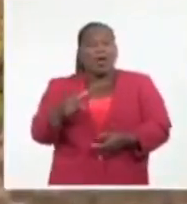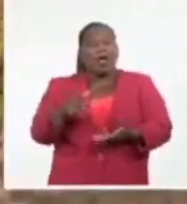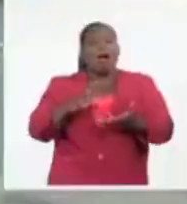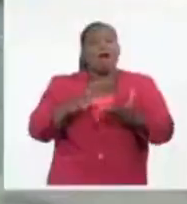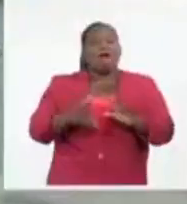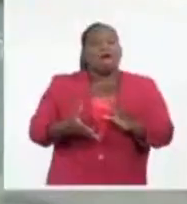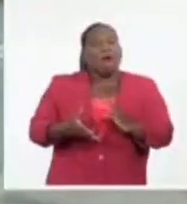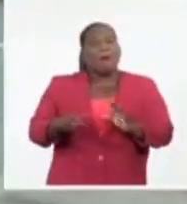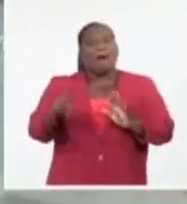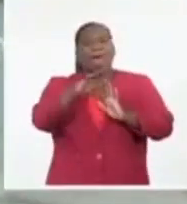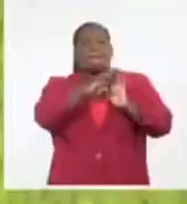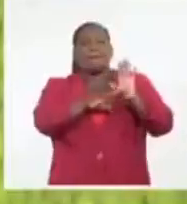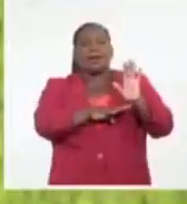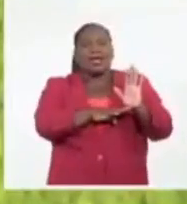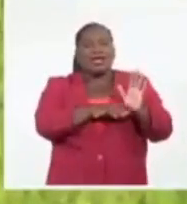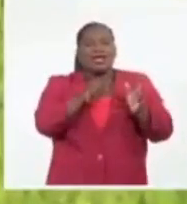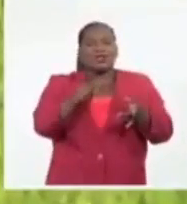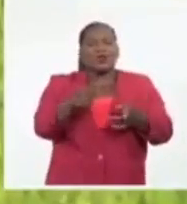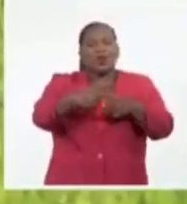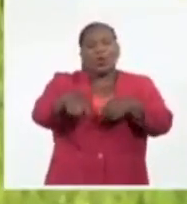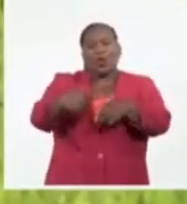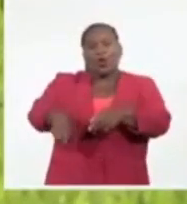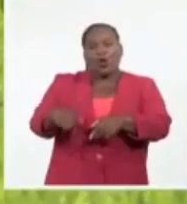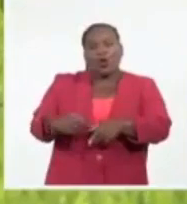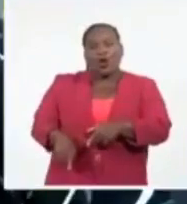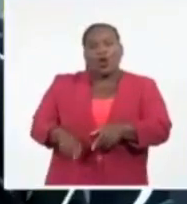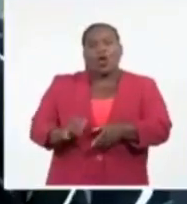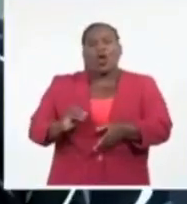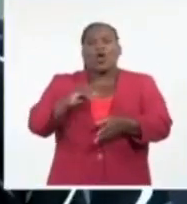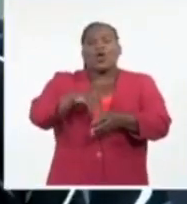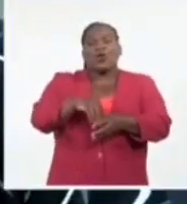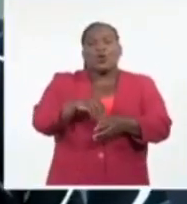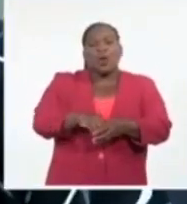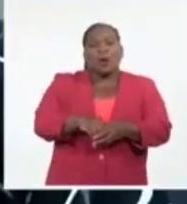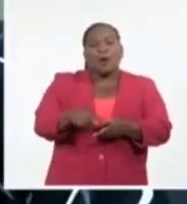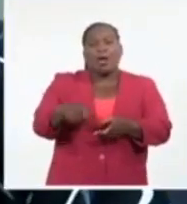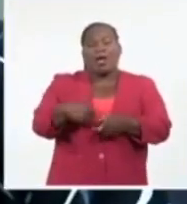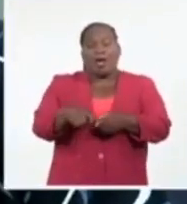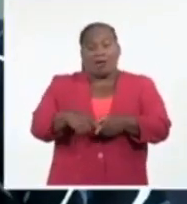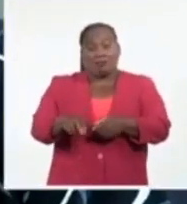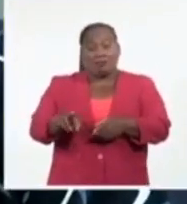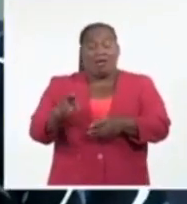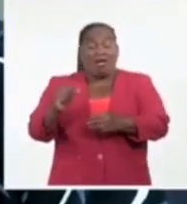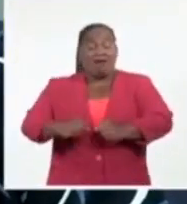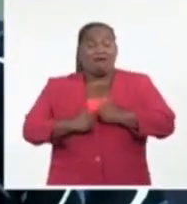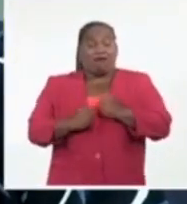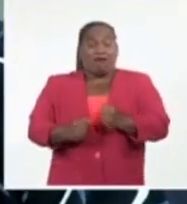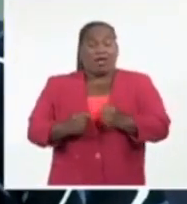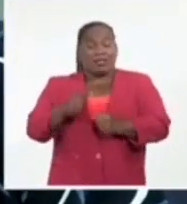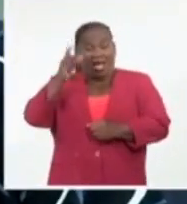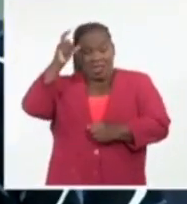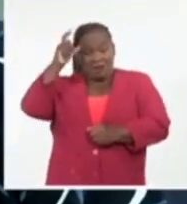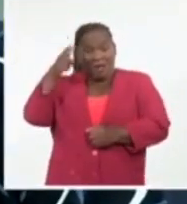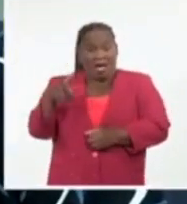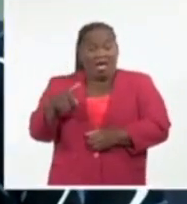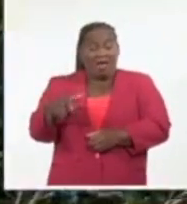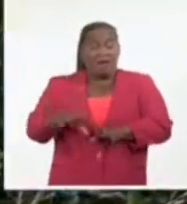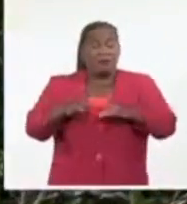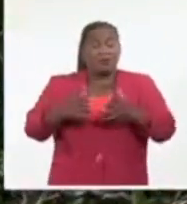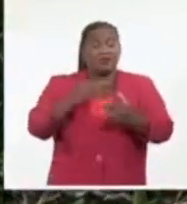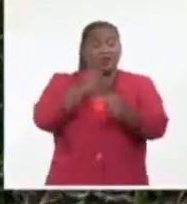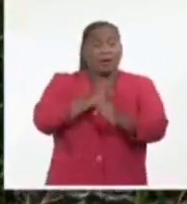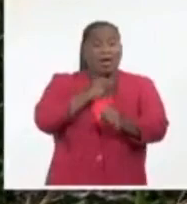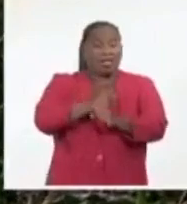gerenciales, introducir nuevas especies de pasto, razas resistentes que hoy el mundo está trabajando en el